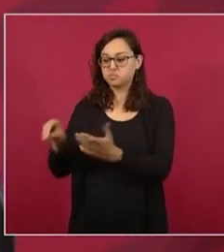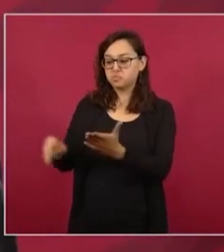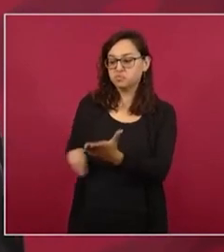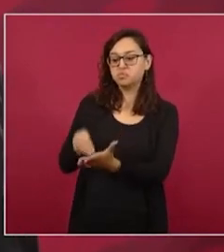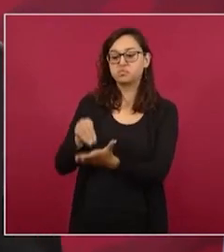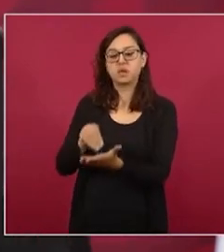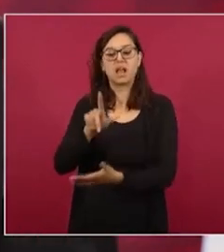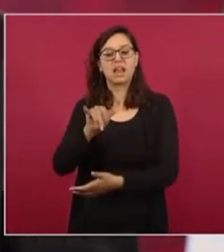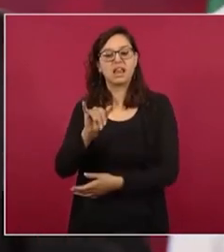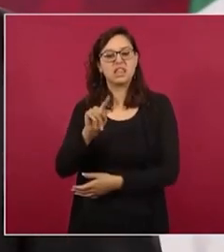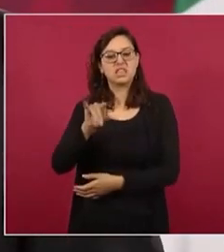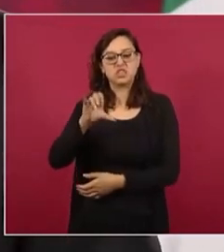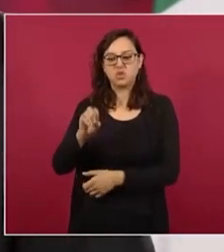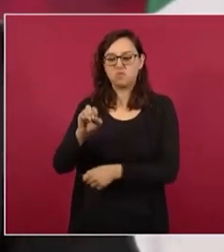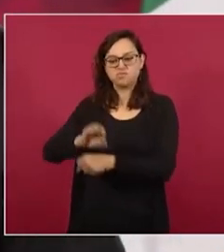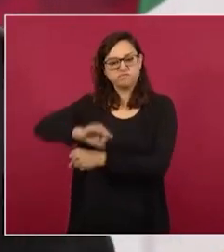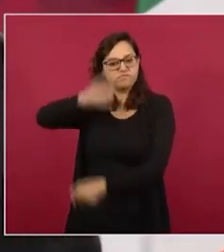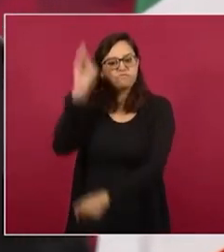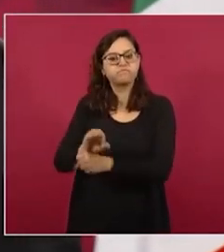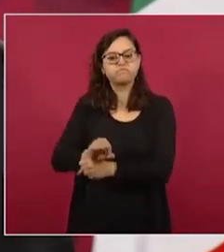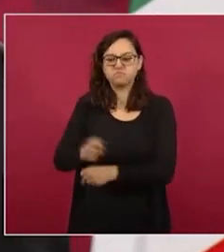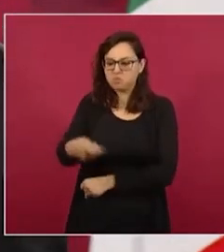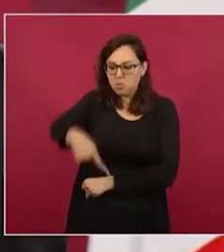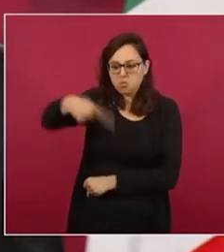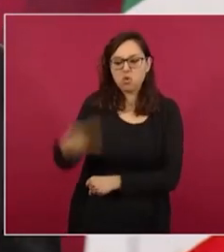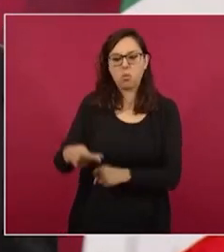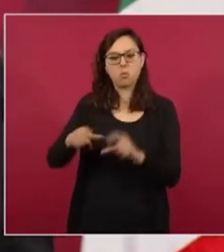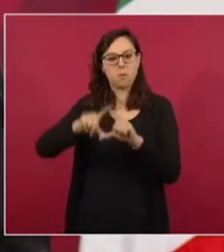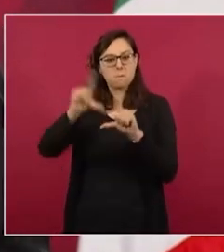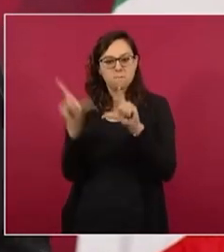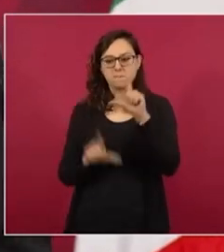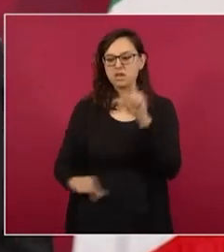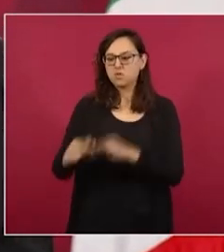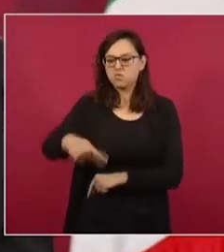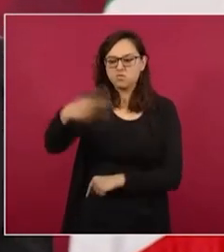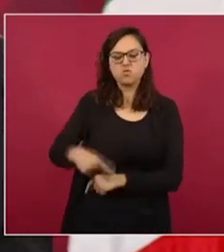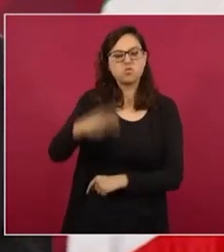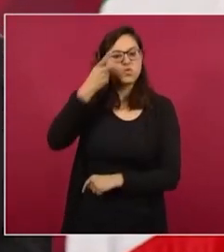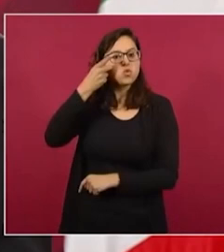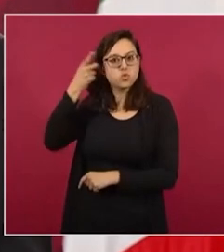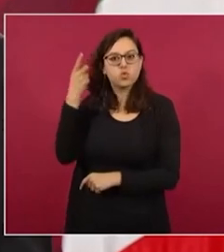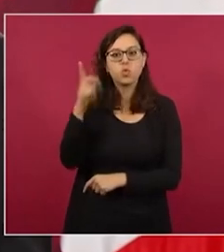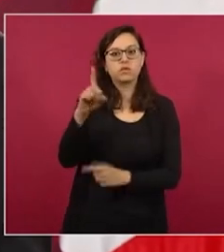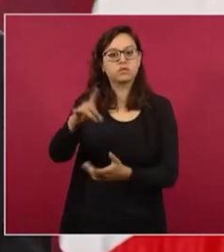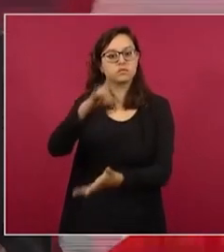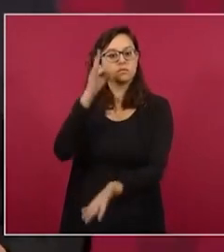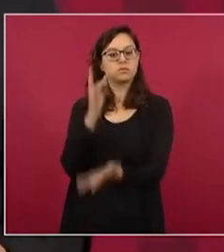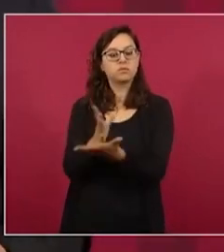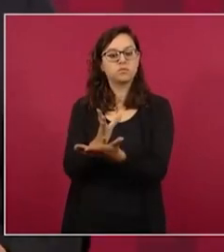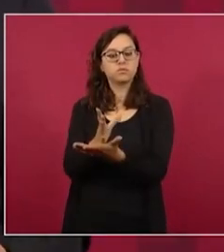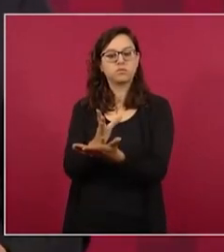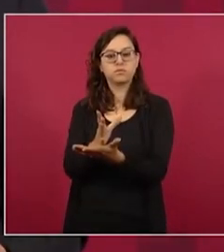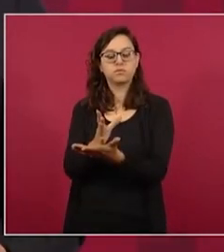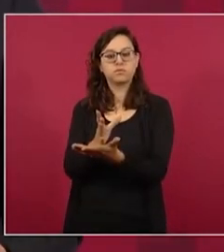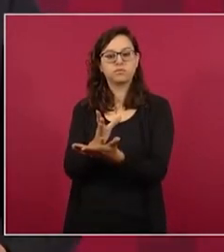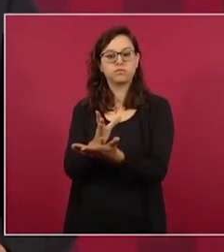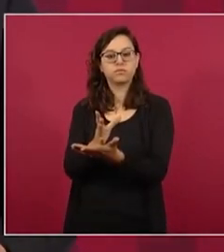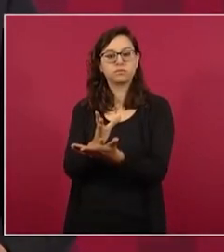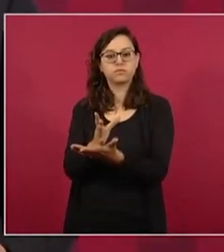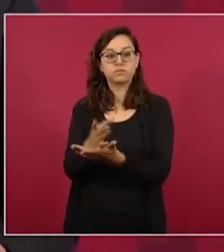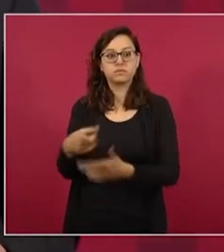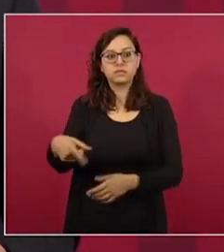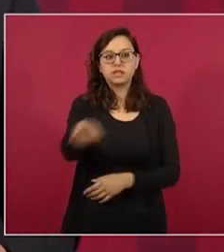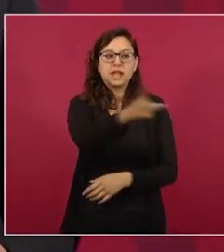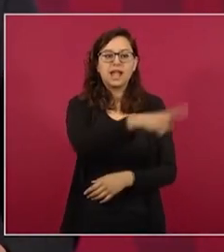sea un mineral de la nación de los mexicanos que no se estén haciendo